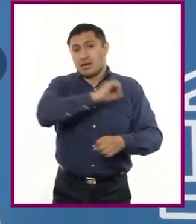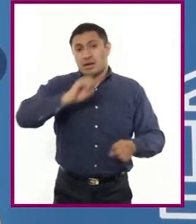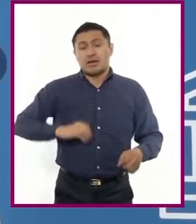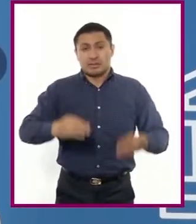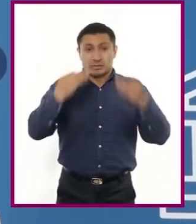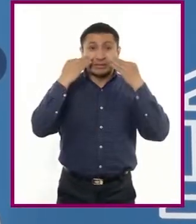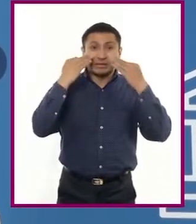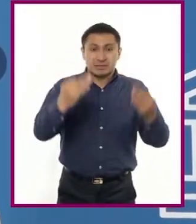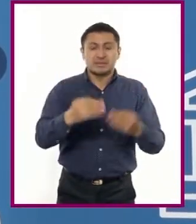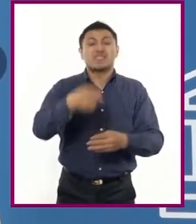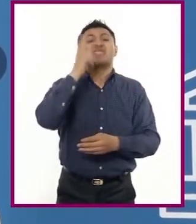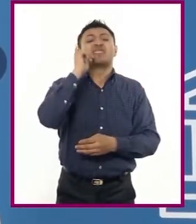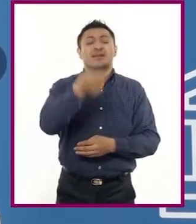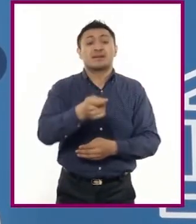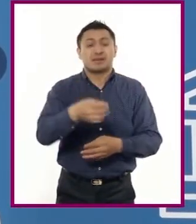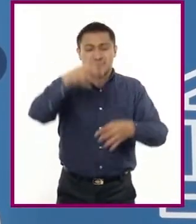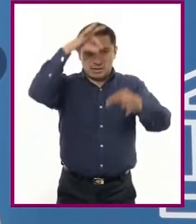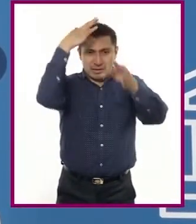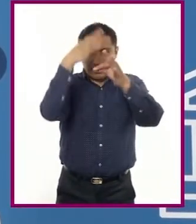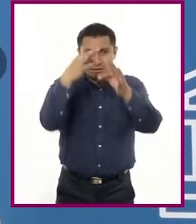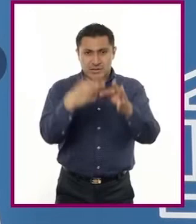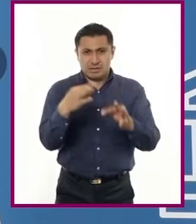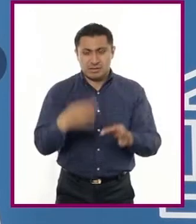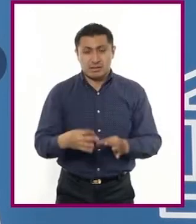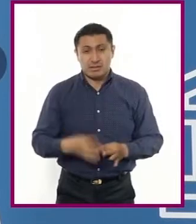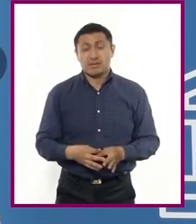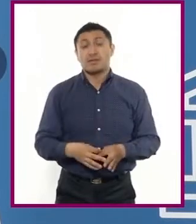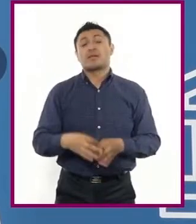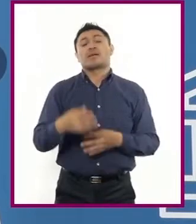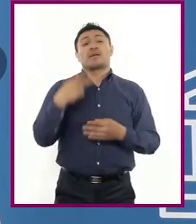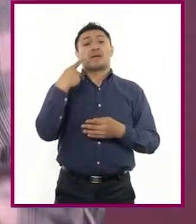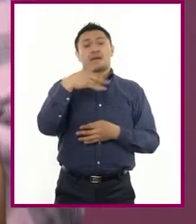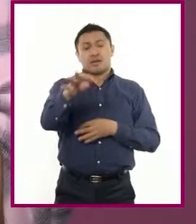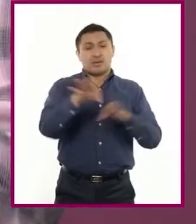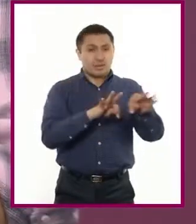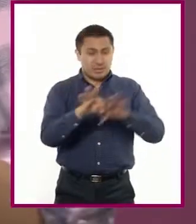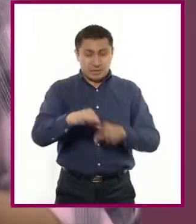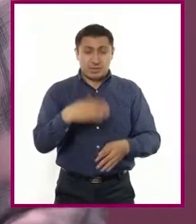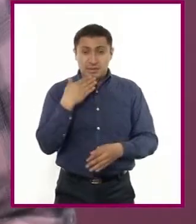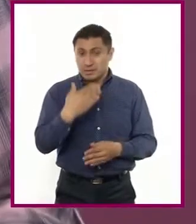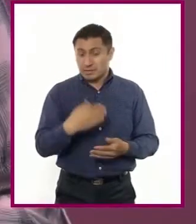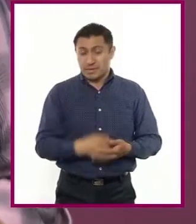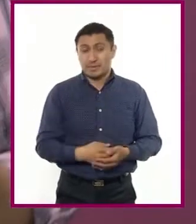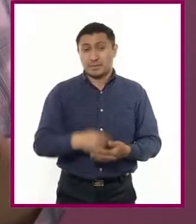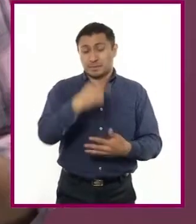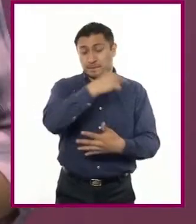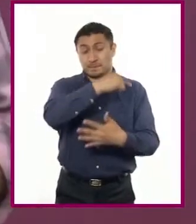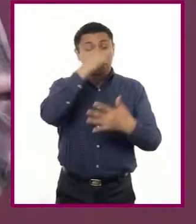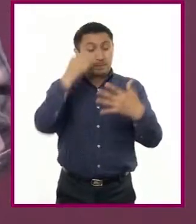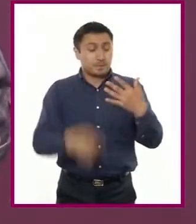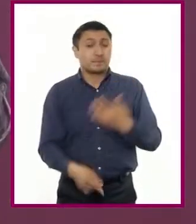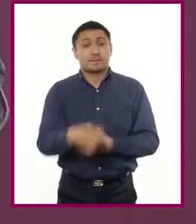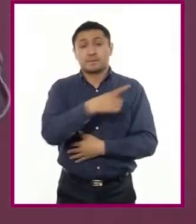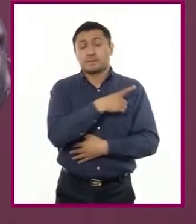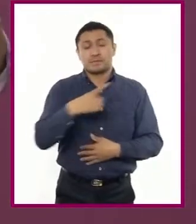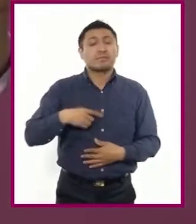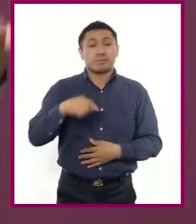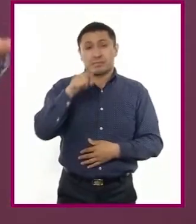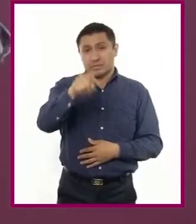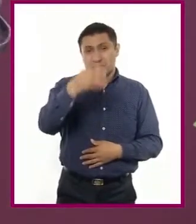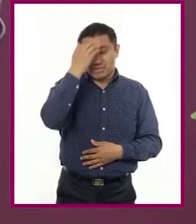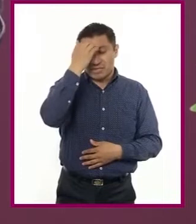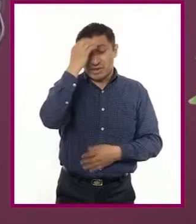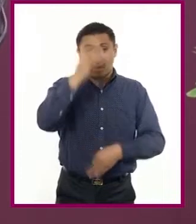observar, es decir, a cumplir en el desempeño de su función. Estos principios deben ser conocidos